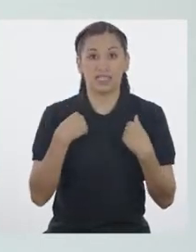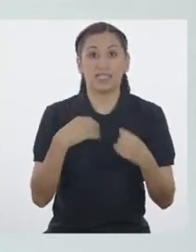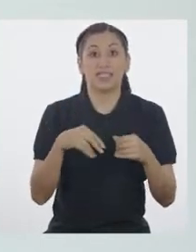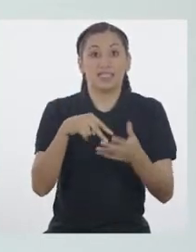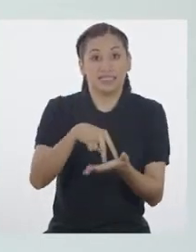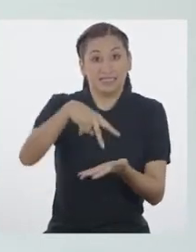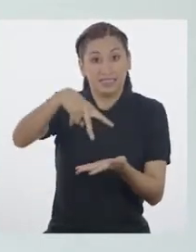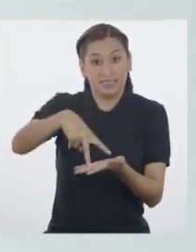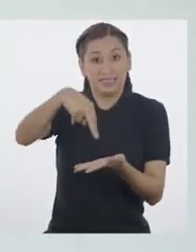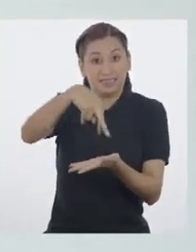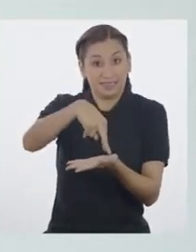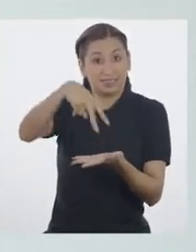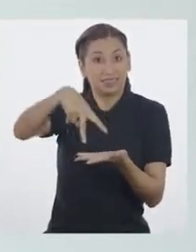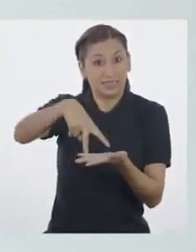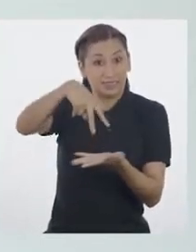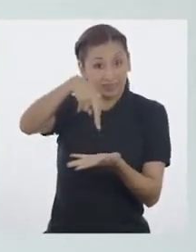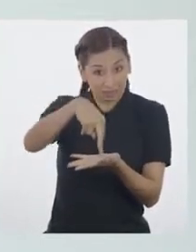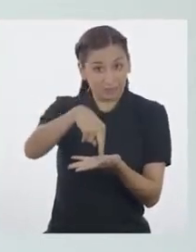abriendo y cruzando las piernas.